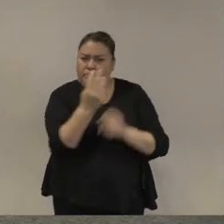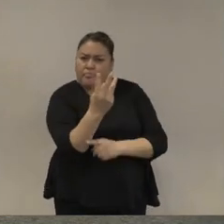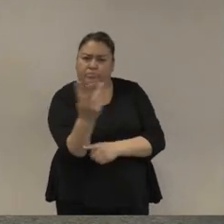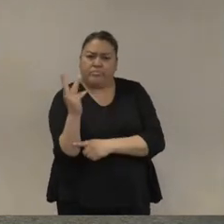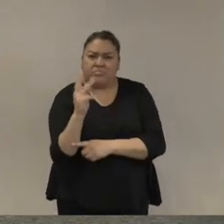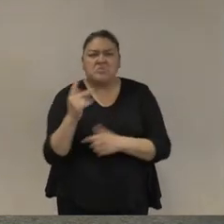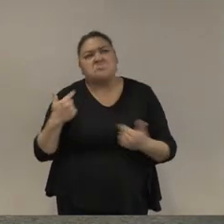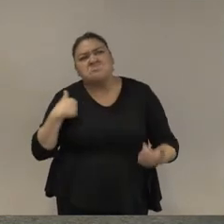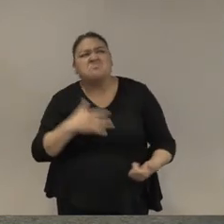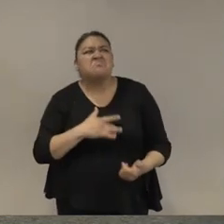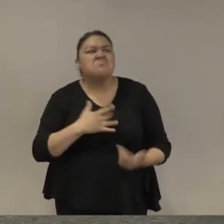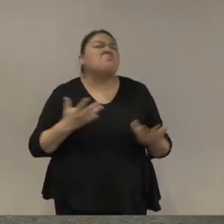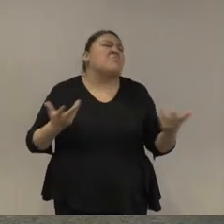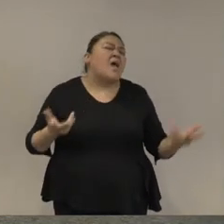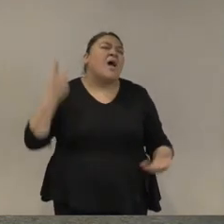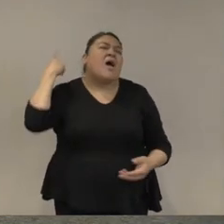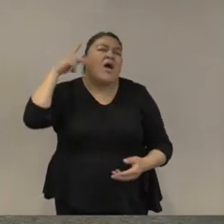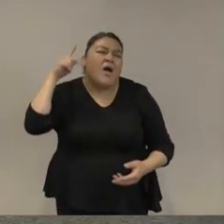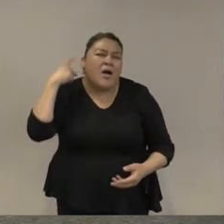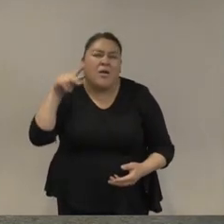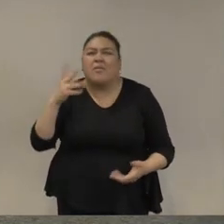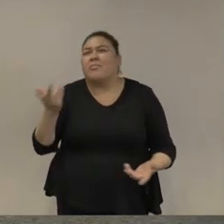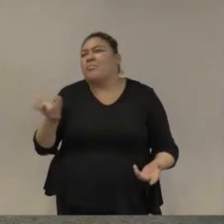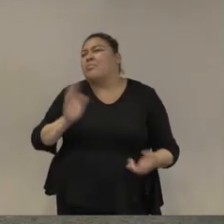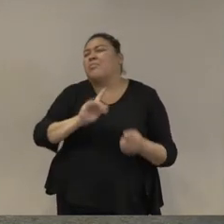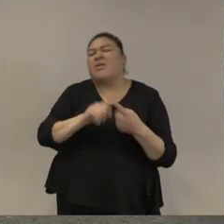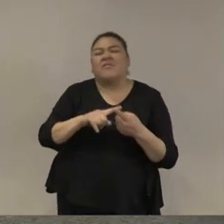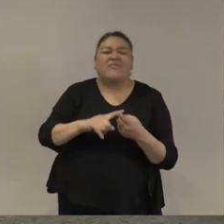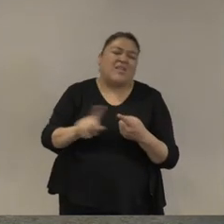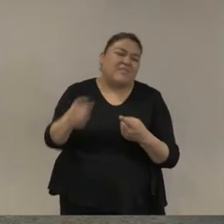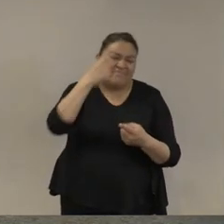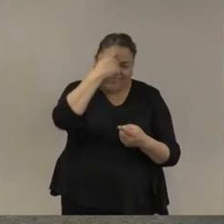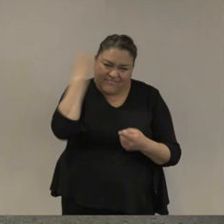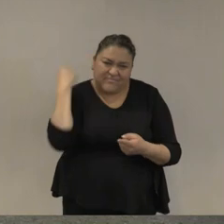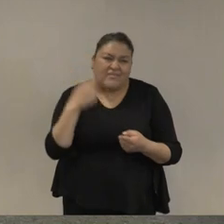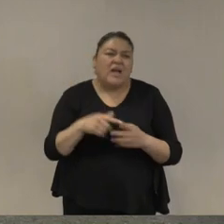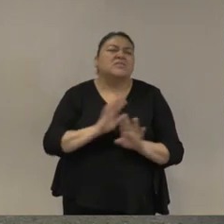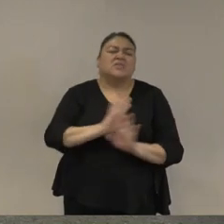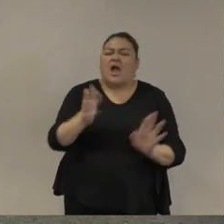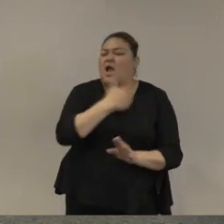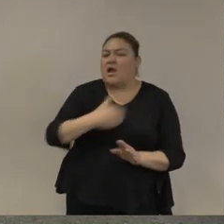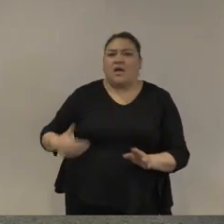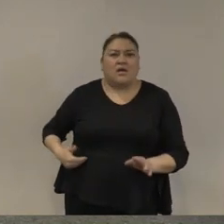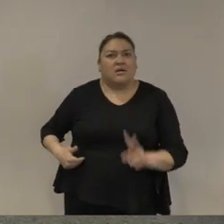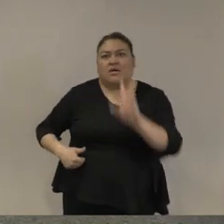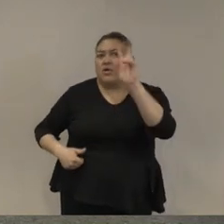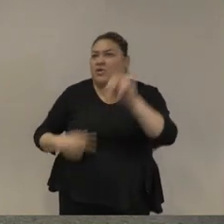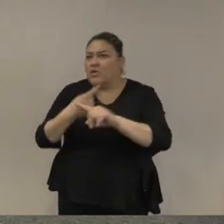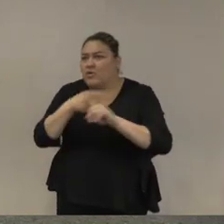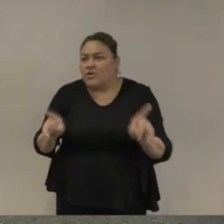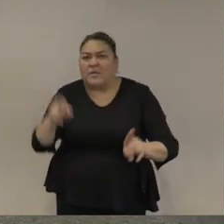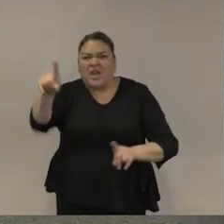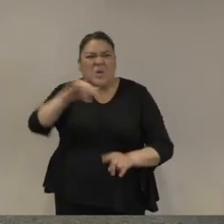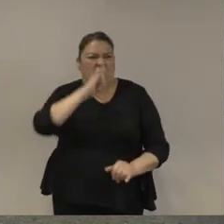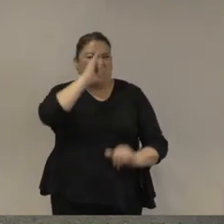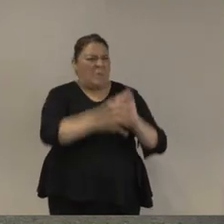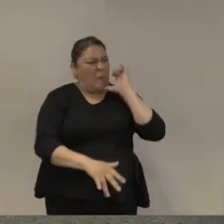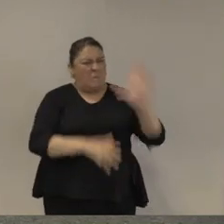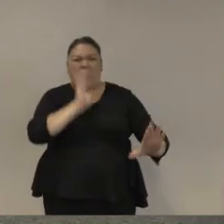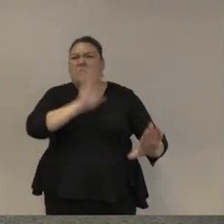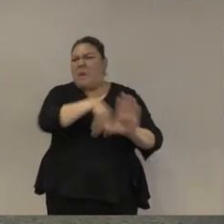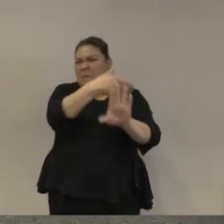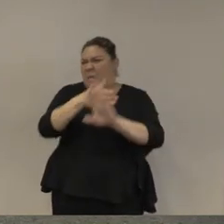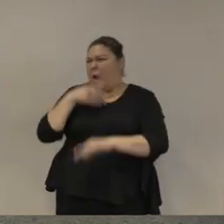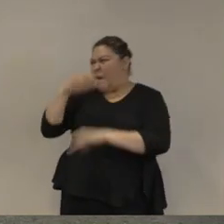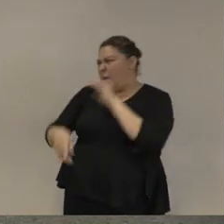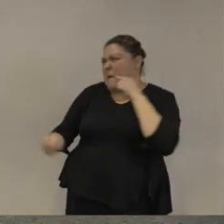dije bueno pues ya pasamos por el de la presidencia no esta fue una cosa de verdad de darse con la cubeta y con lo que sigue y